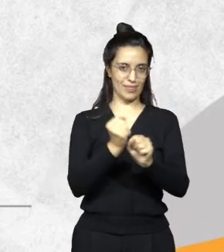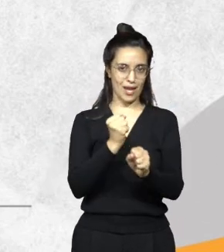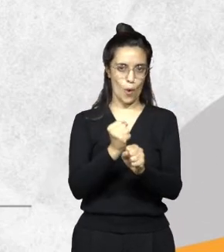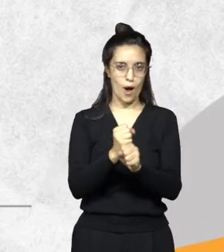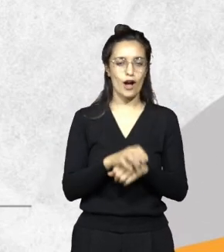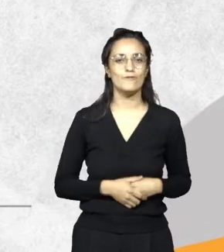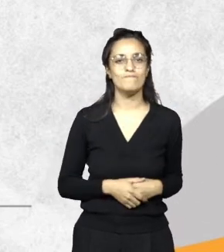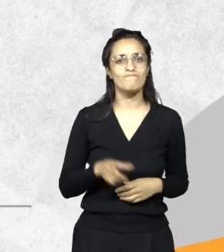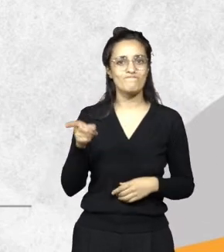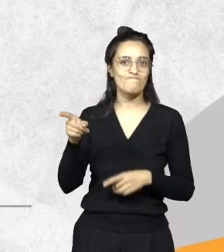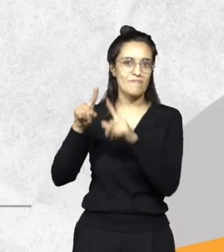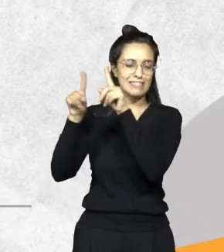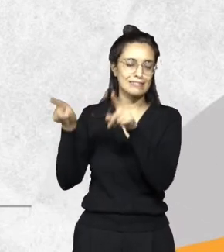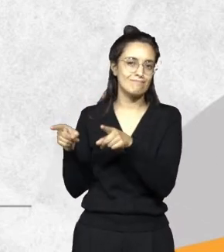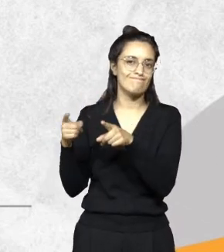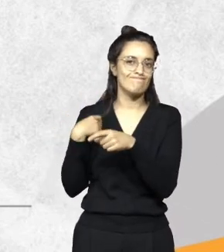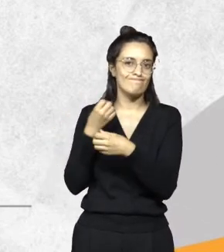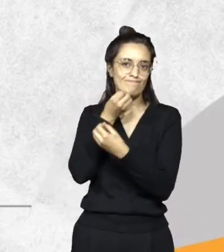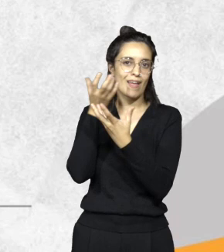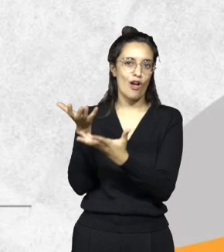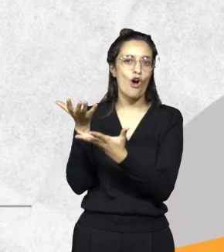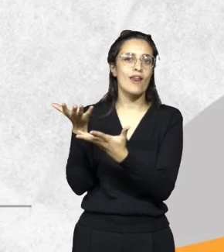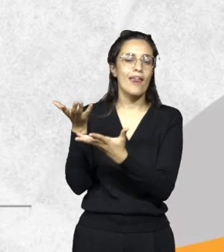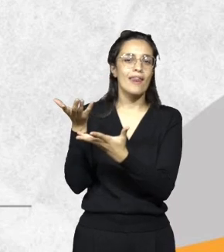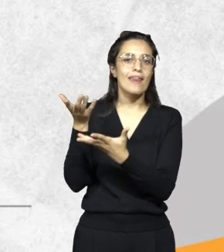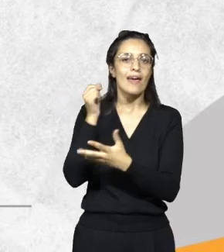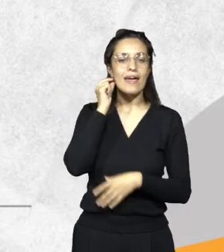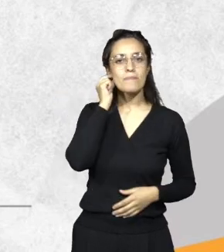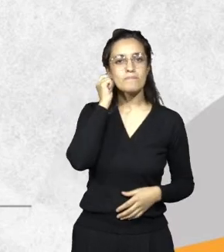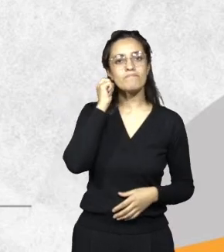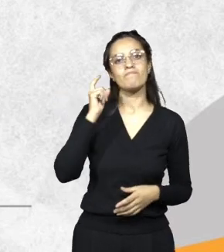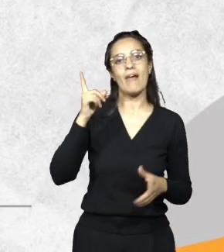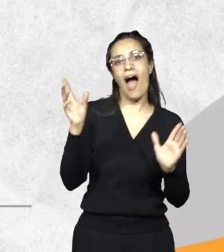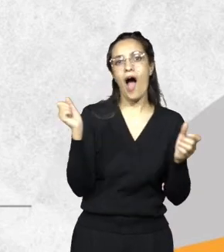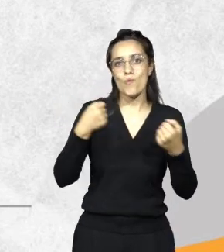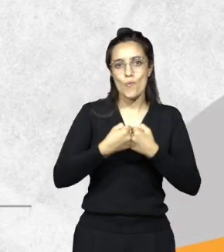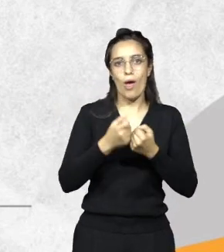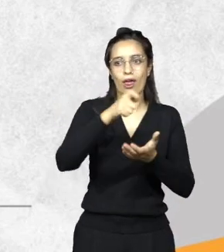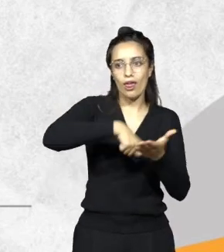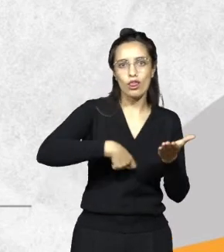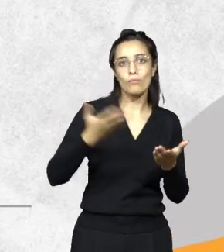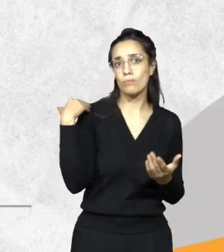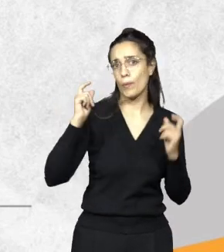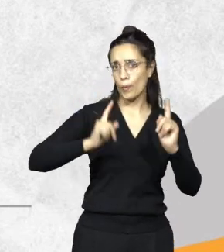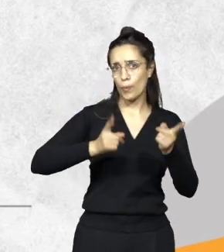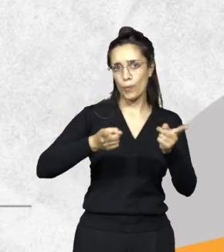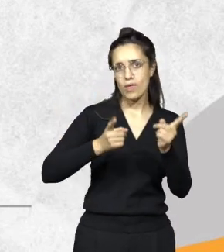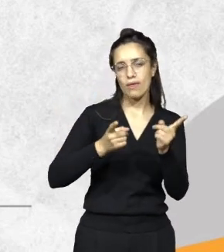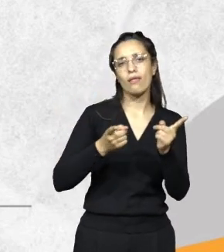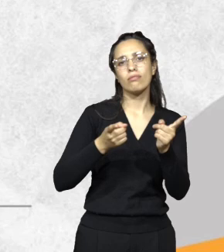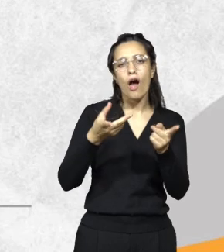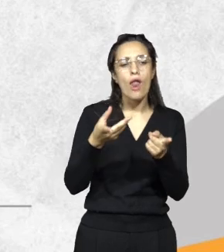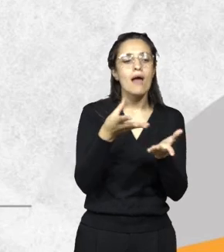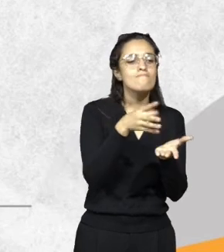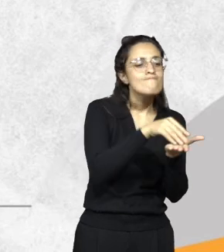en realidad reflotamos un acuerdo que ya estaba vigente, pero para seguir trabajando, hacemos mucha toma de muestra en suelo,